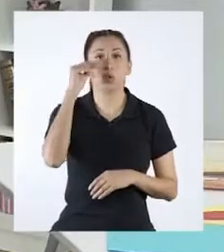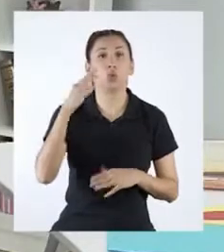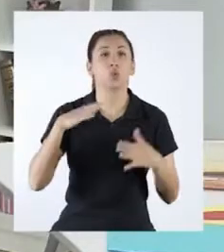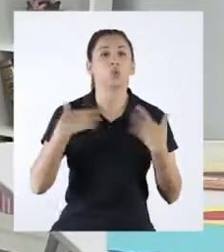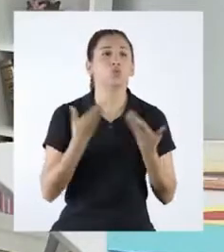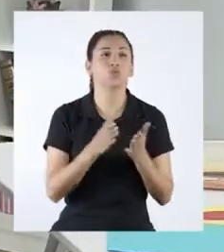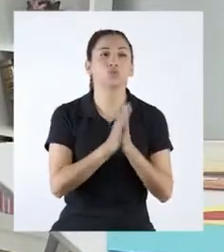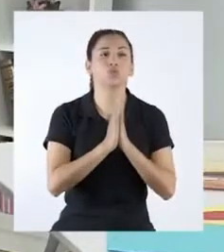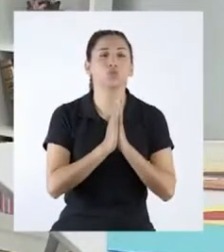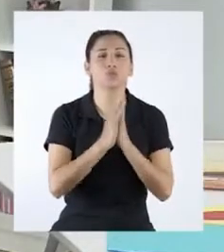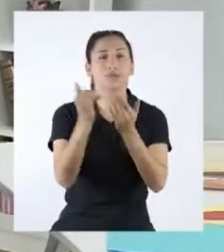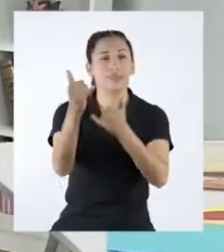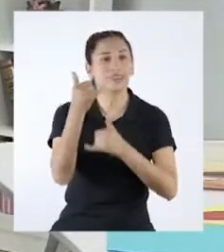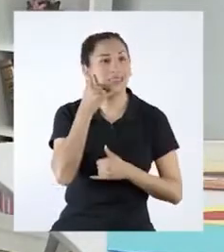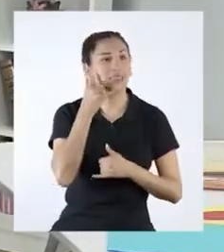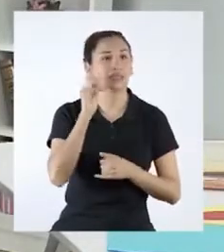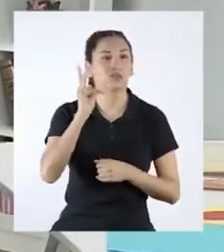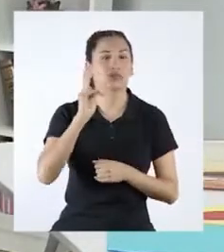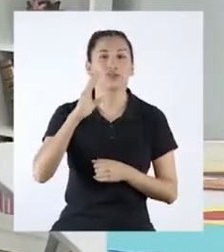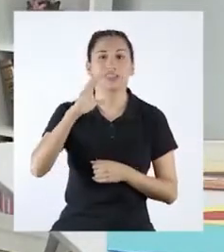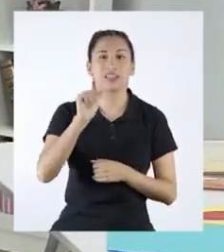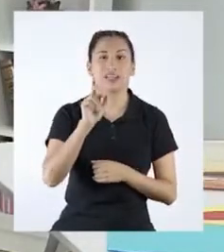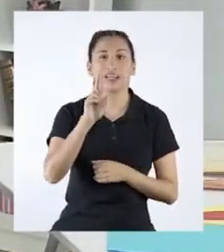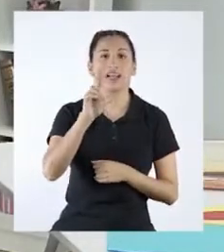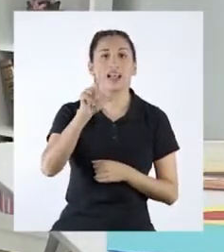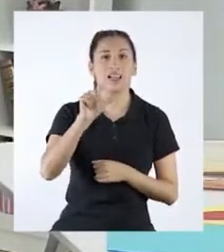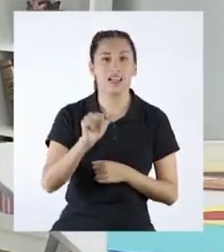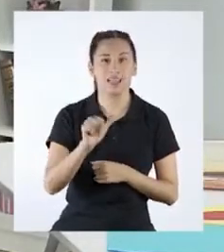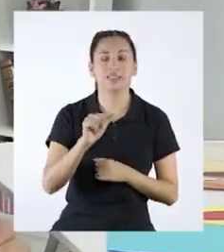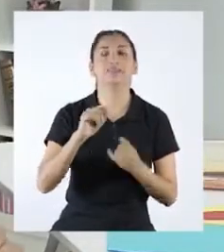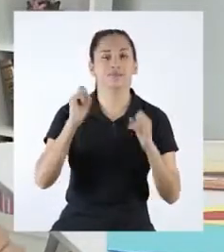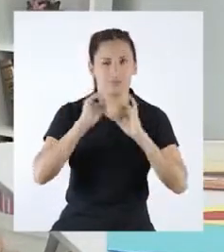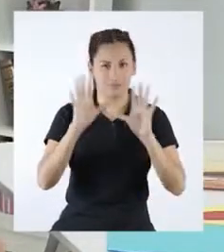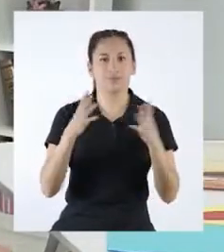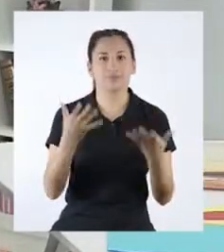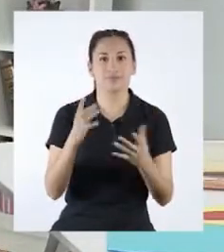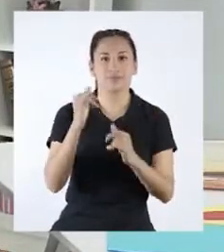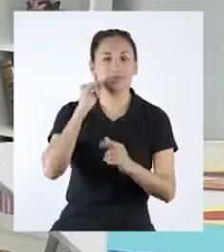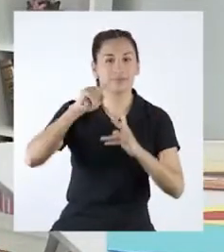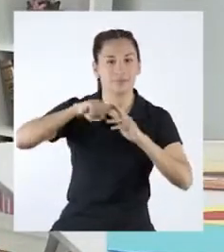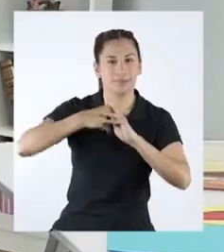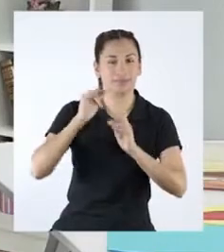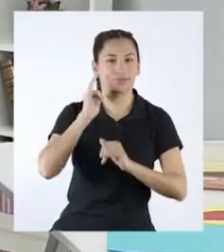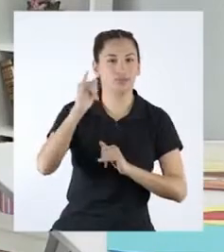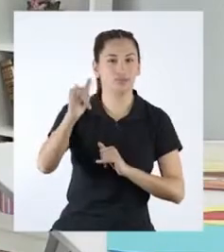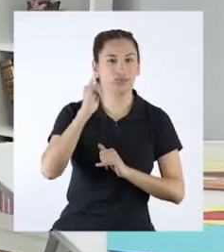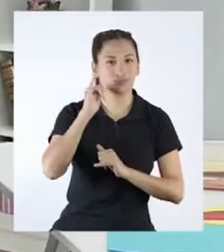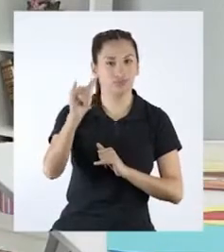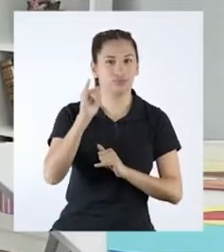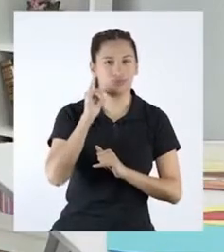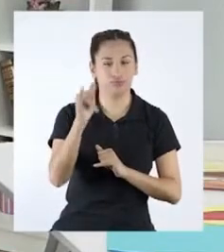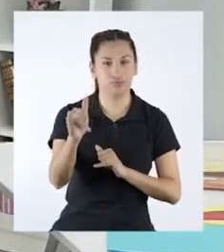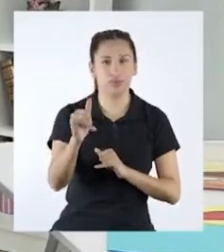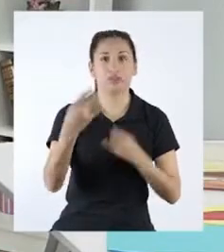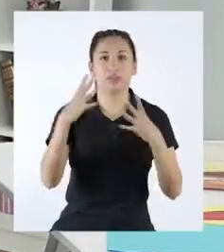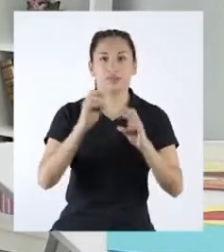Mugliana, ¿puedes llamar a la profesora Carla? Por supuesto. Iniciando comunicación.